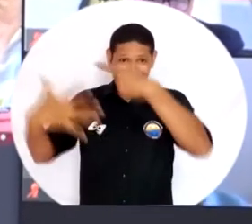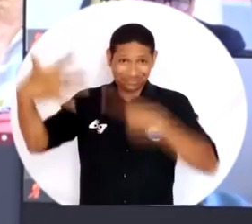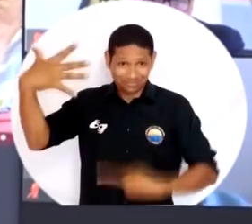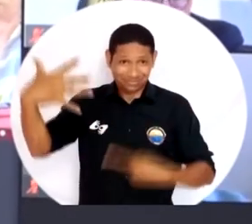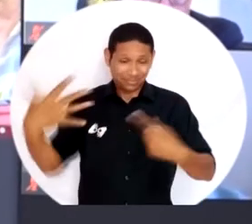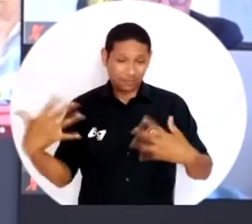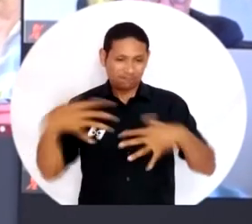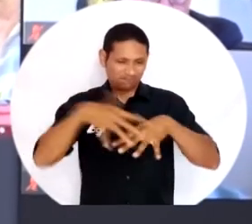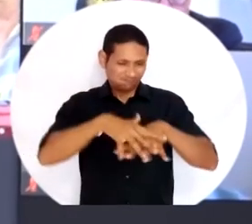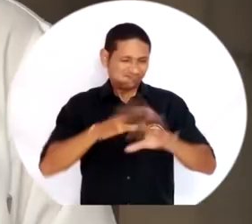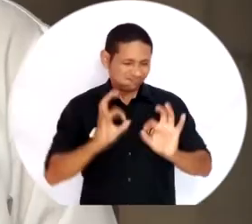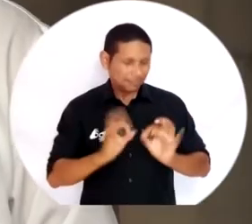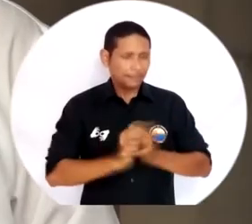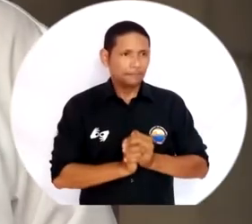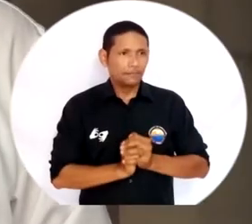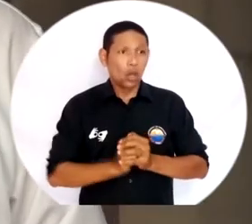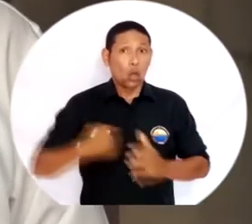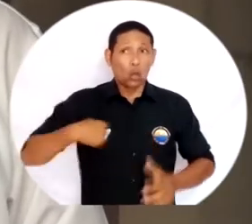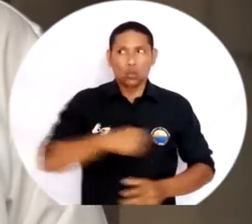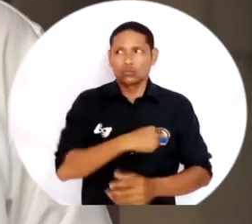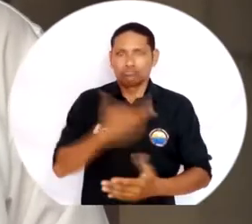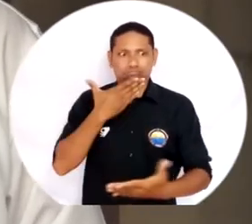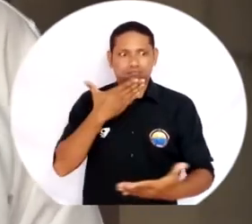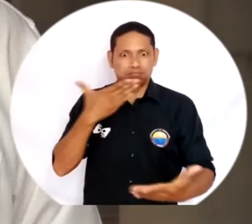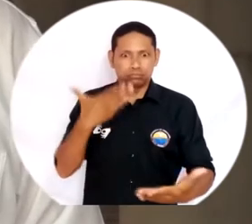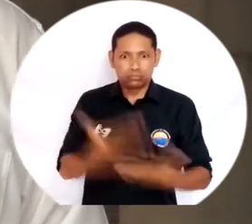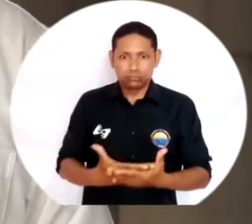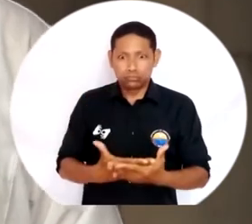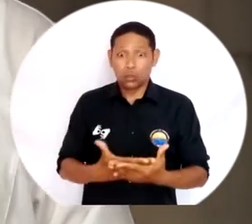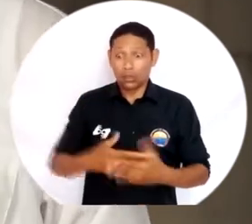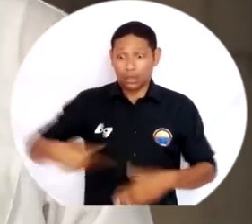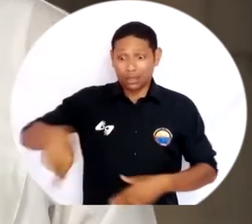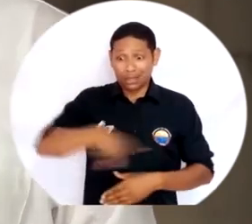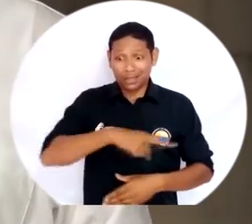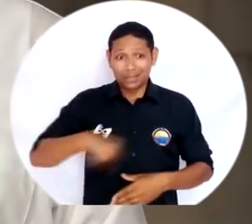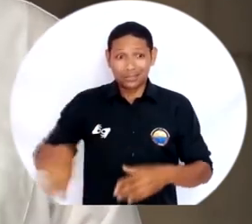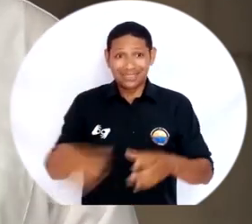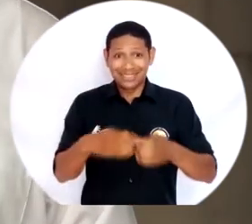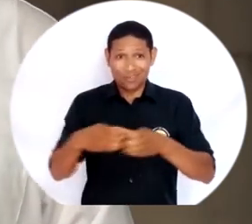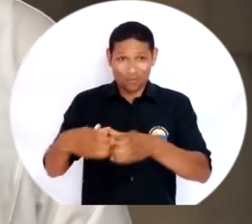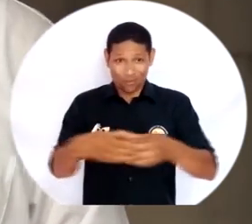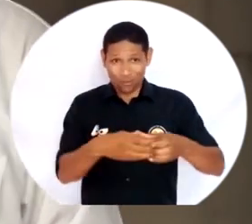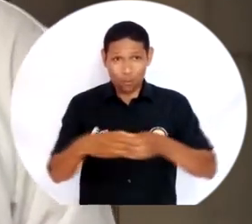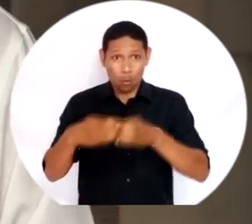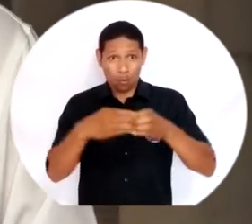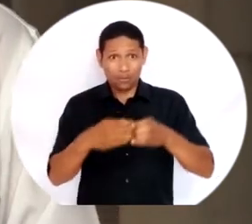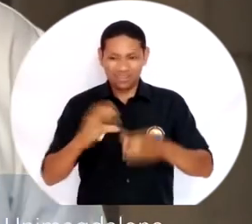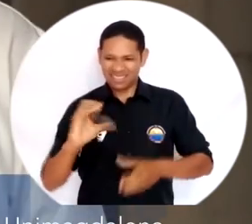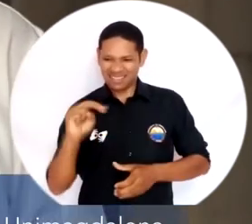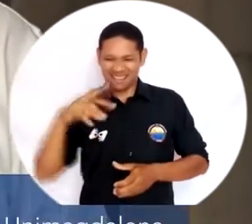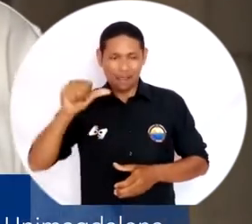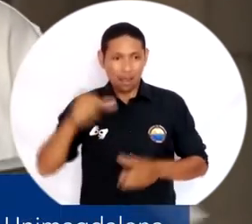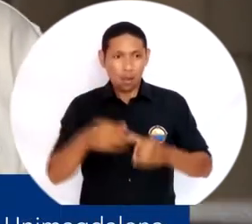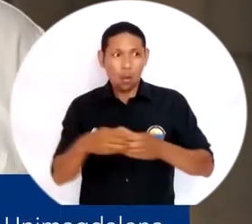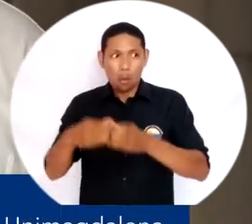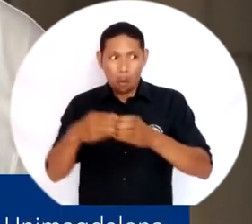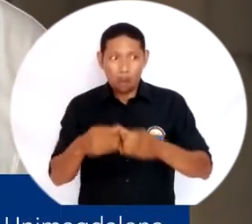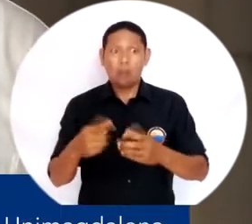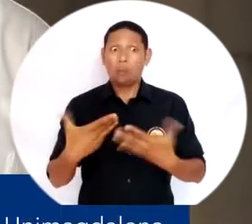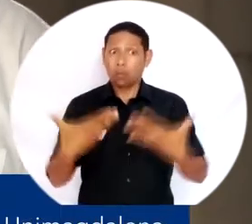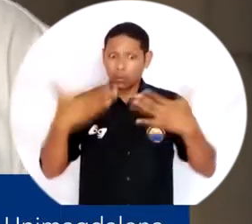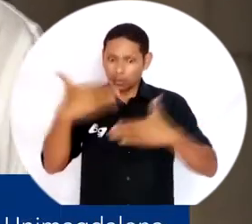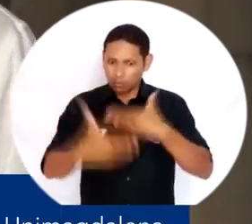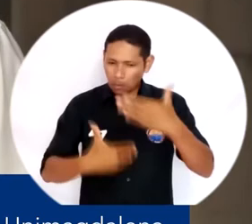instituciones. Estamos muy agradecidos con ese talante que han asumido los consejeros para continuar